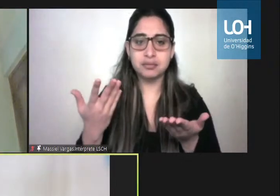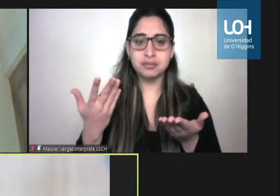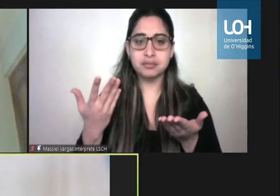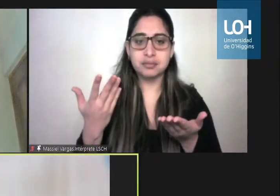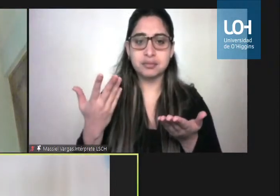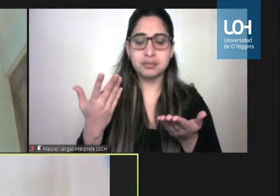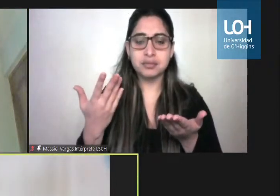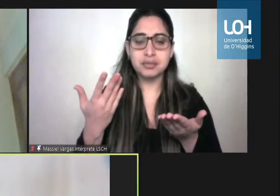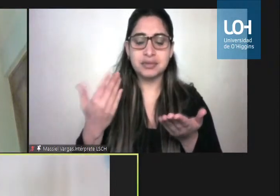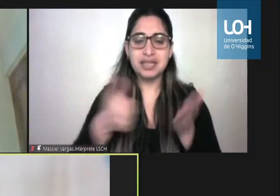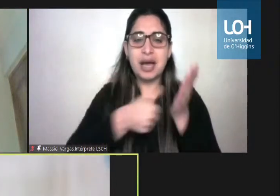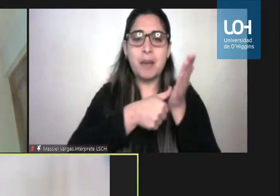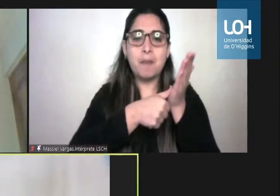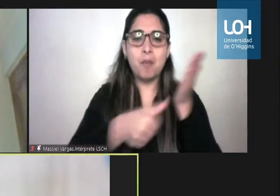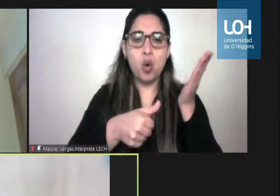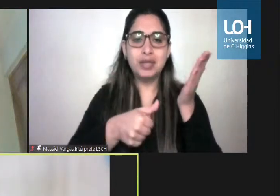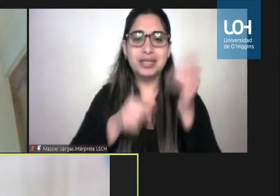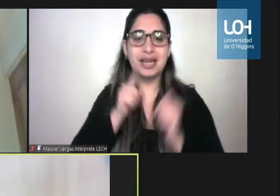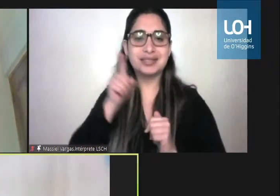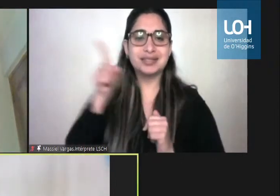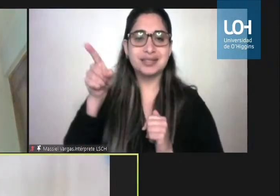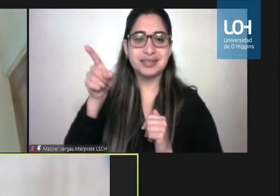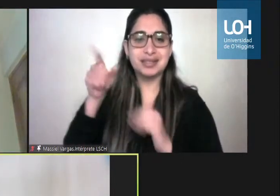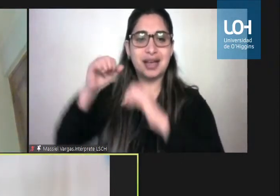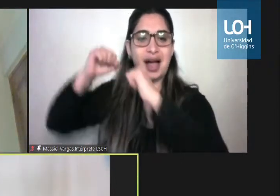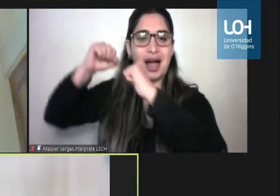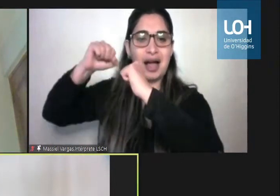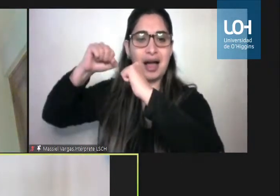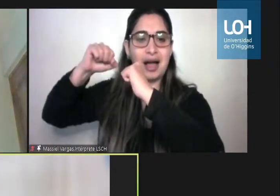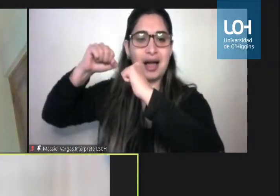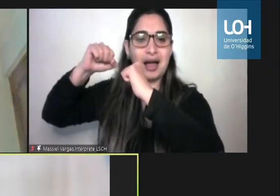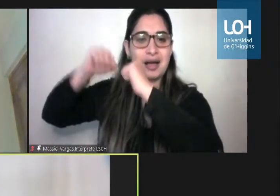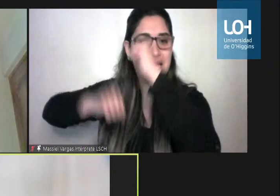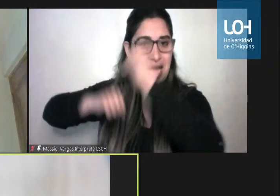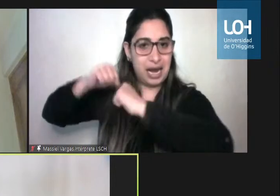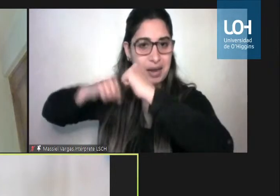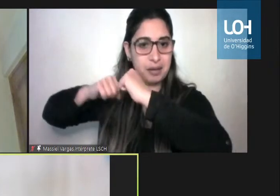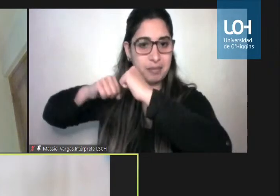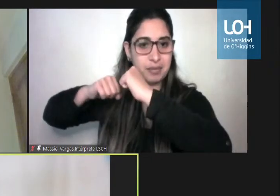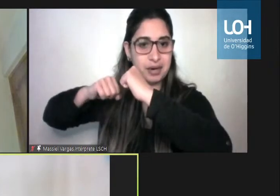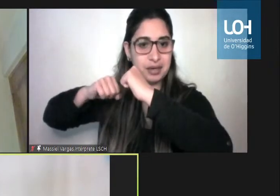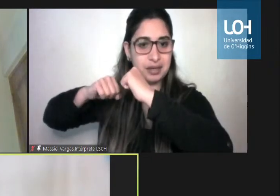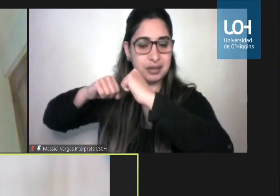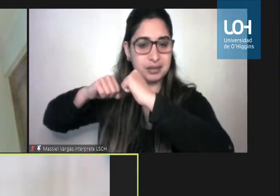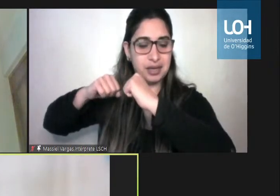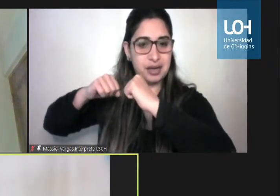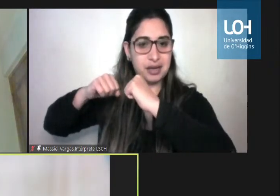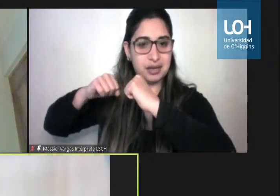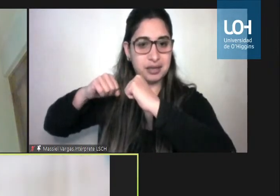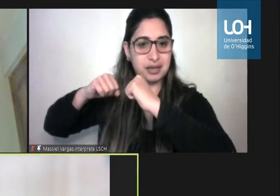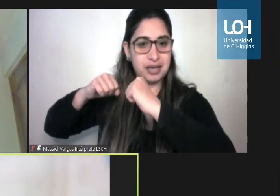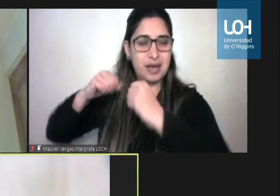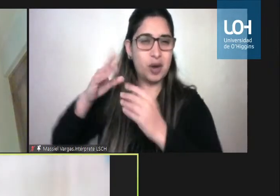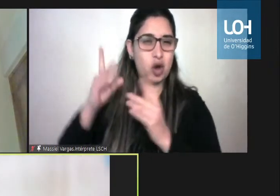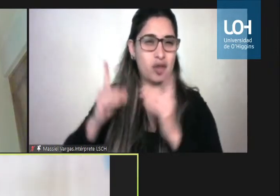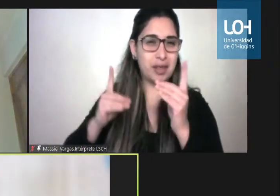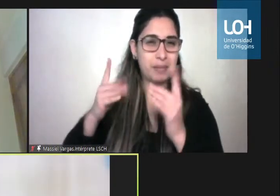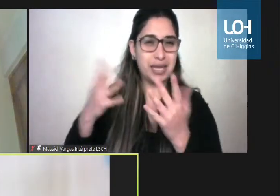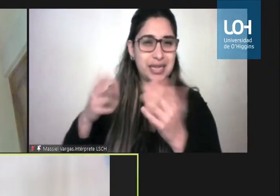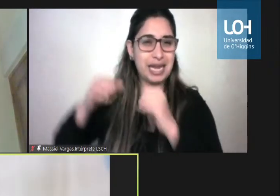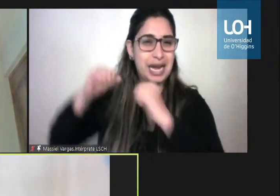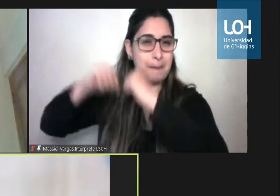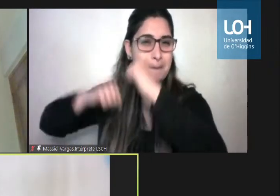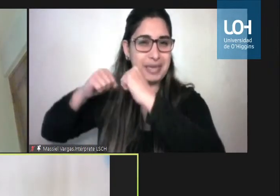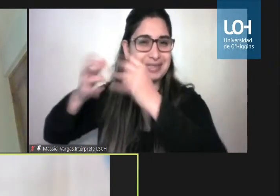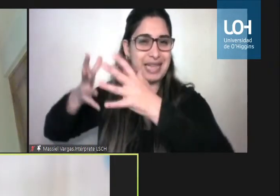multa es a la empresa y no es bastante significativo bueno depende del tamaño de la empresa qué tan